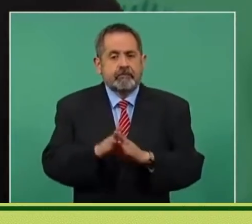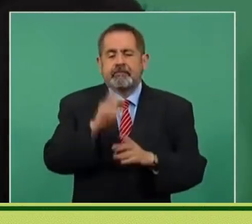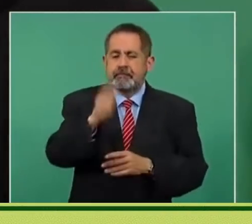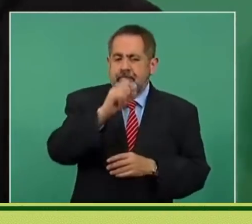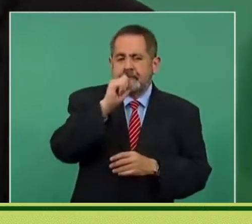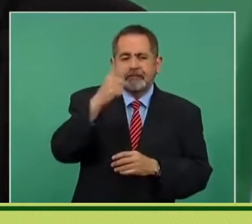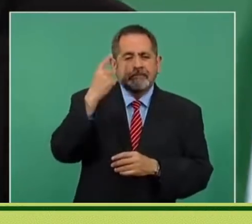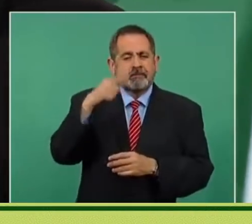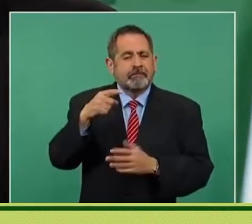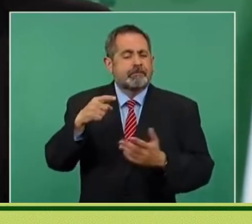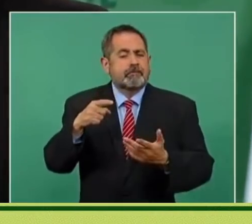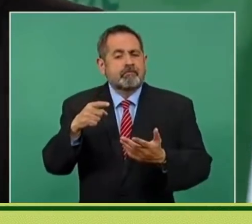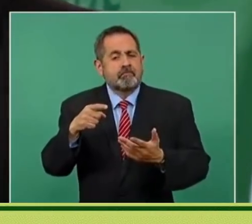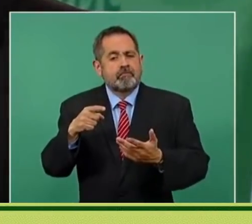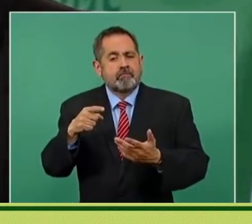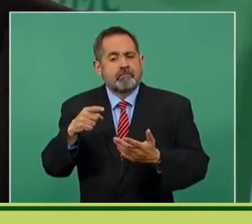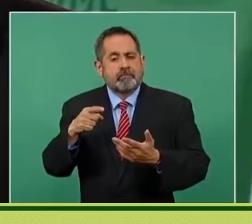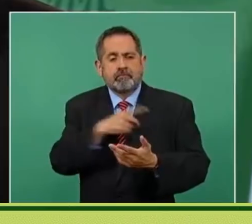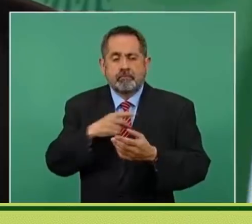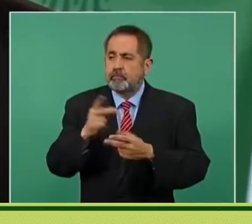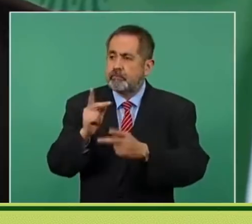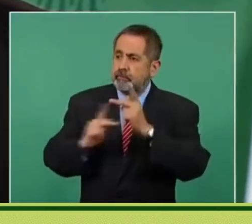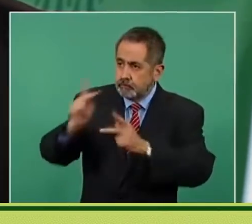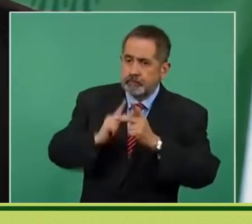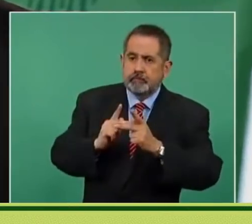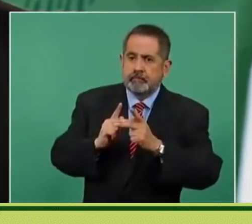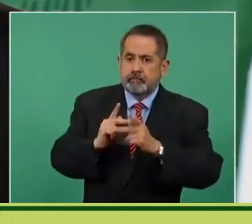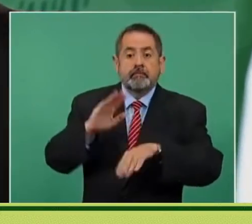el sobreendeudamiento.